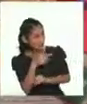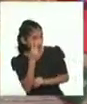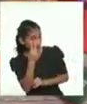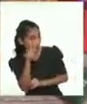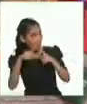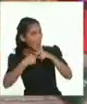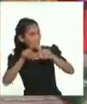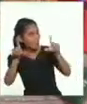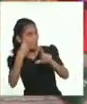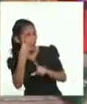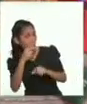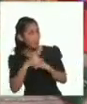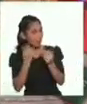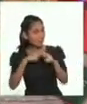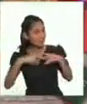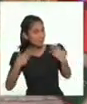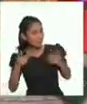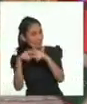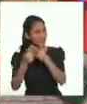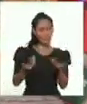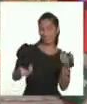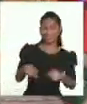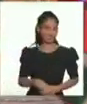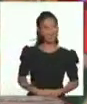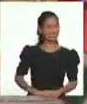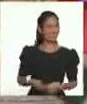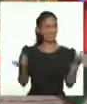Ya, ya empecé el programa, Lea. Tenemos que empezar.